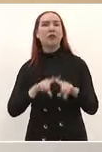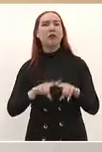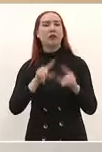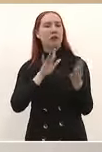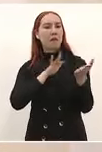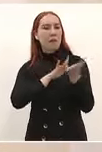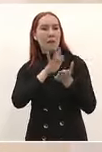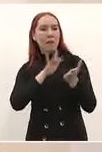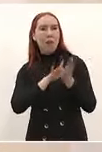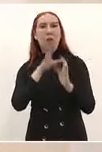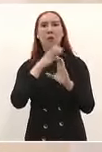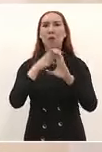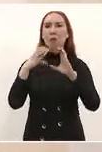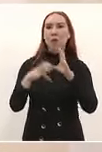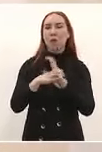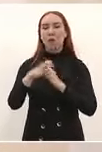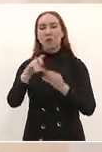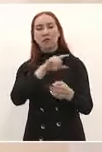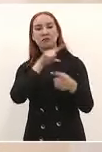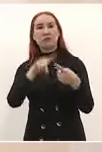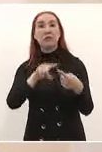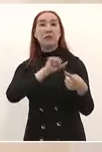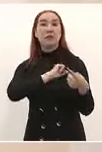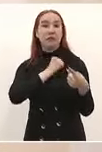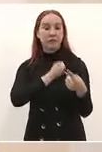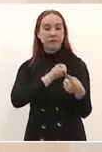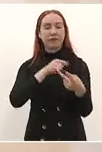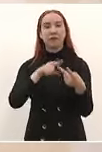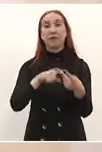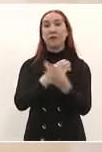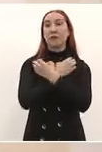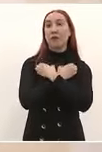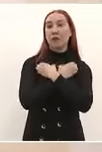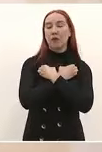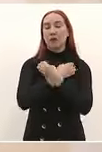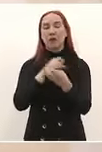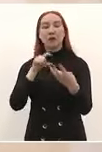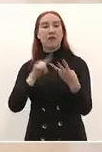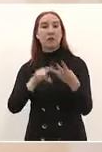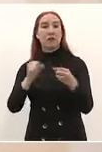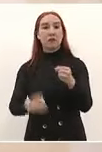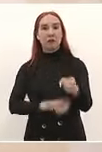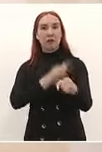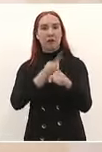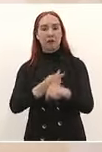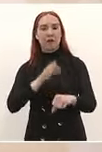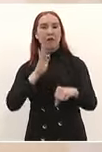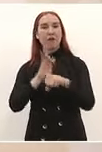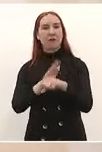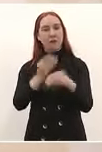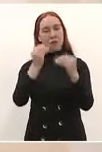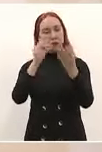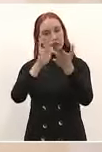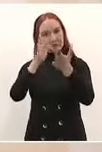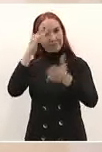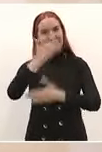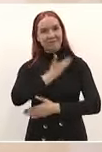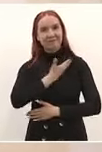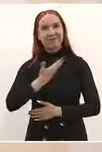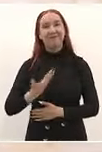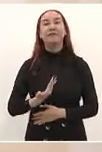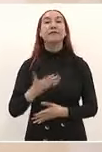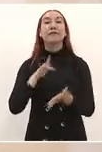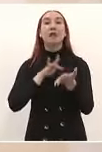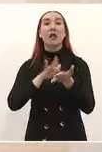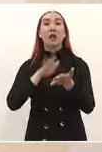social, más salud, más educación y más seguridad. Muchas gracias, señor presidente, por el